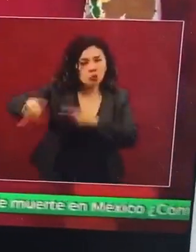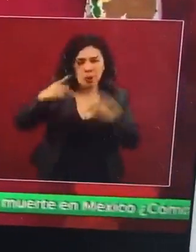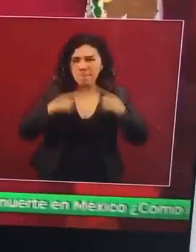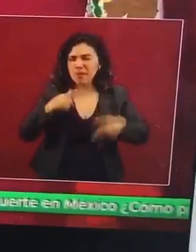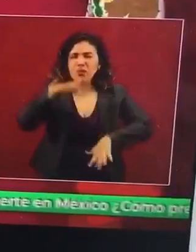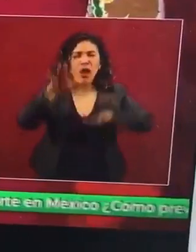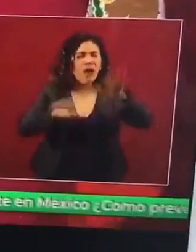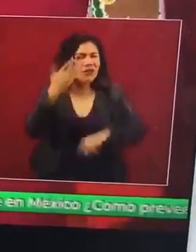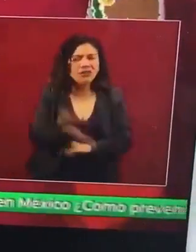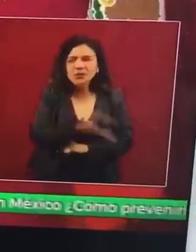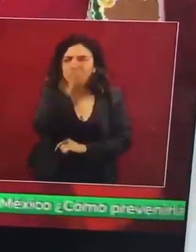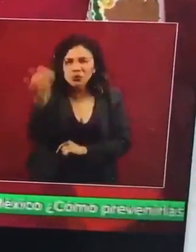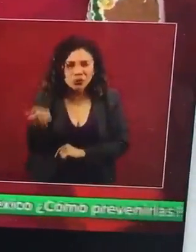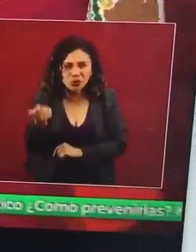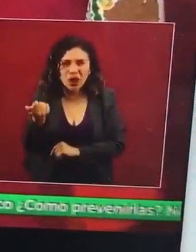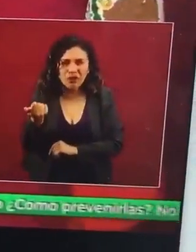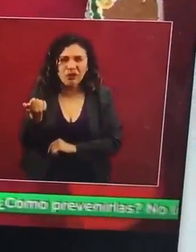porque...